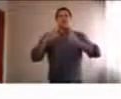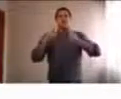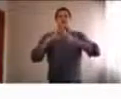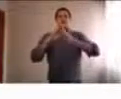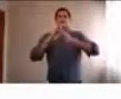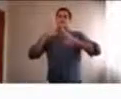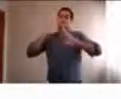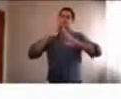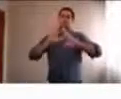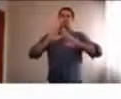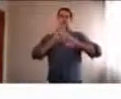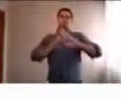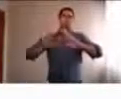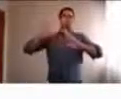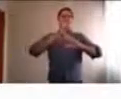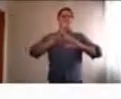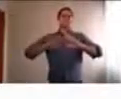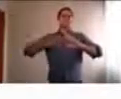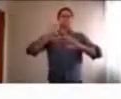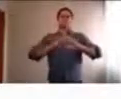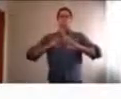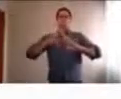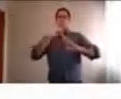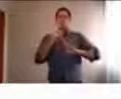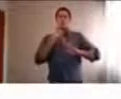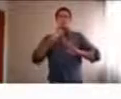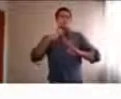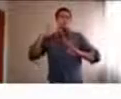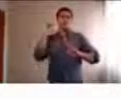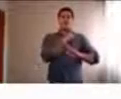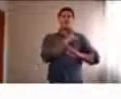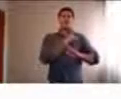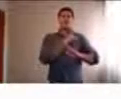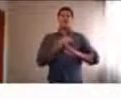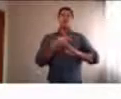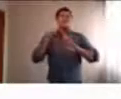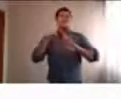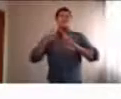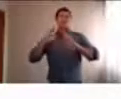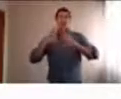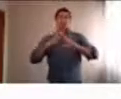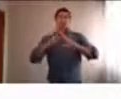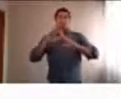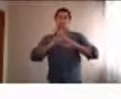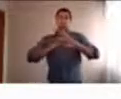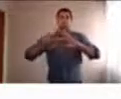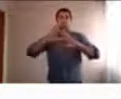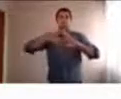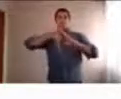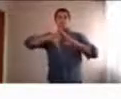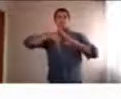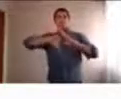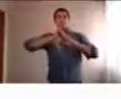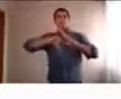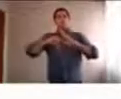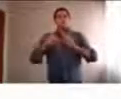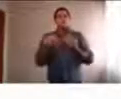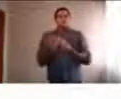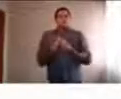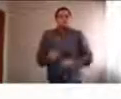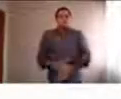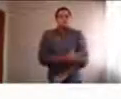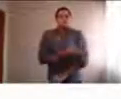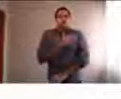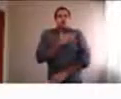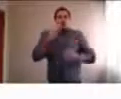y esto implica un montón de cosas a nivel emocional y a nivel psíquico, porque empezamos a estar guardados